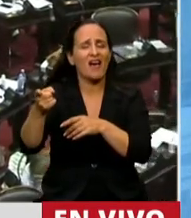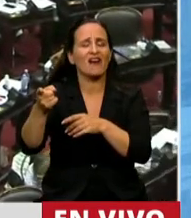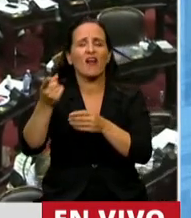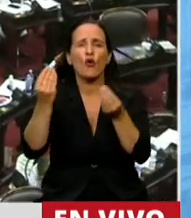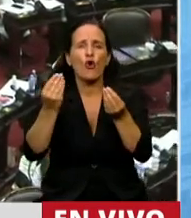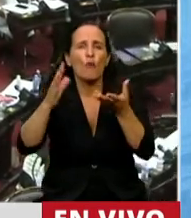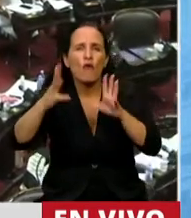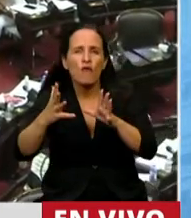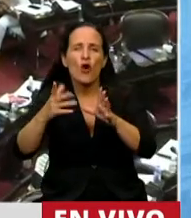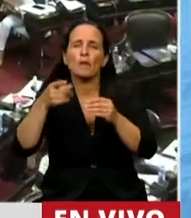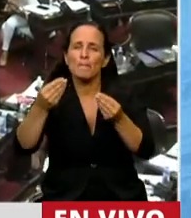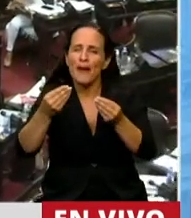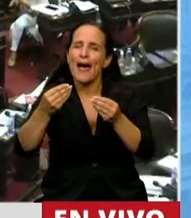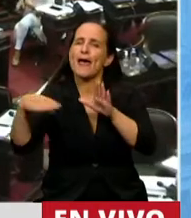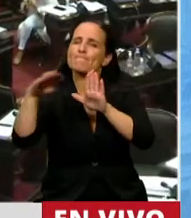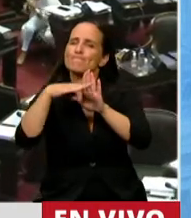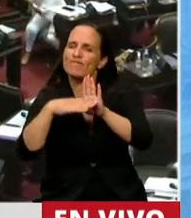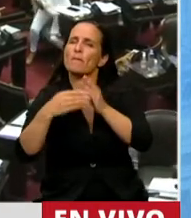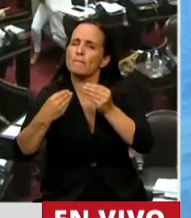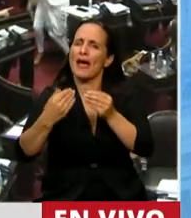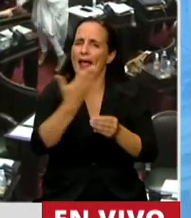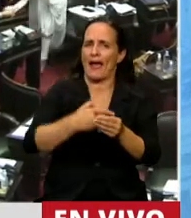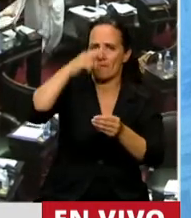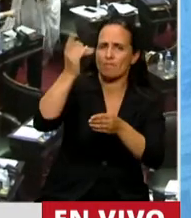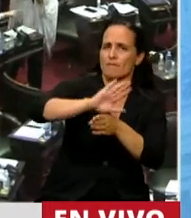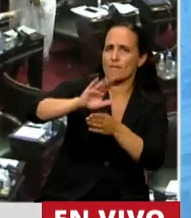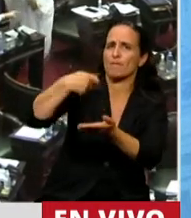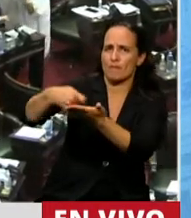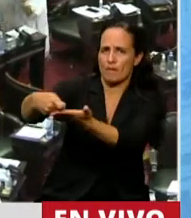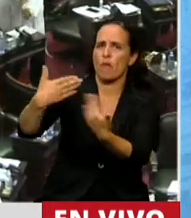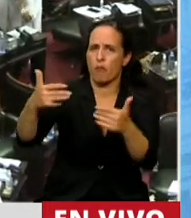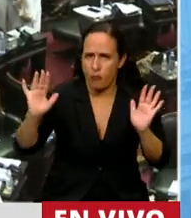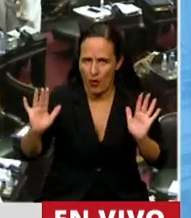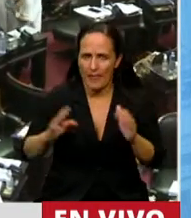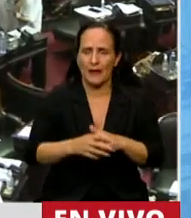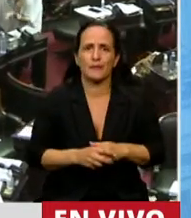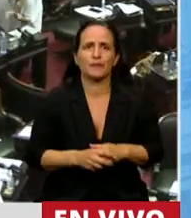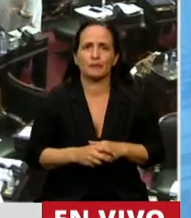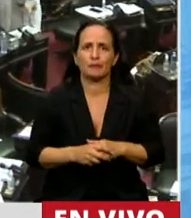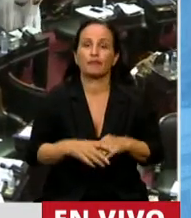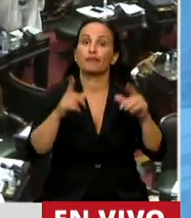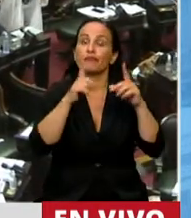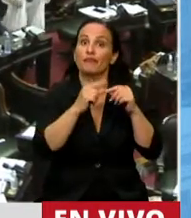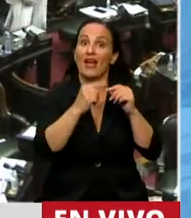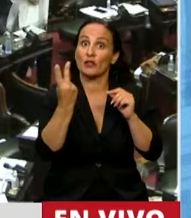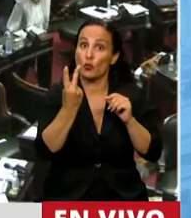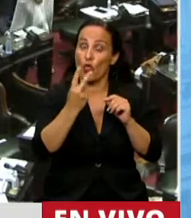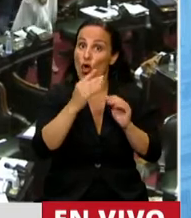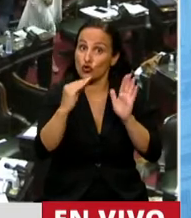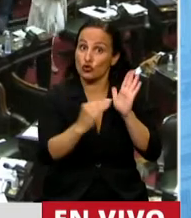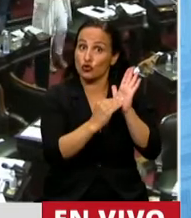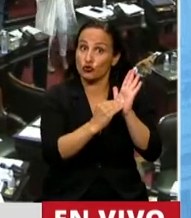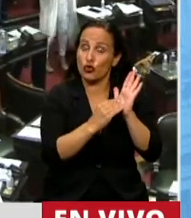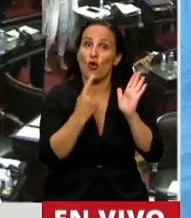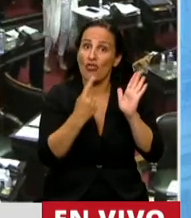recuperar y asegurar la sostenibilidad de la deuda pública. Y la base de la delegación, que está en el artículo segundo, fue